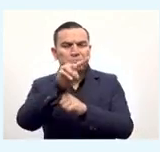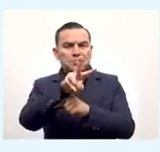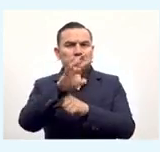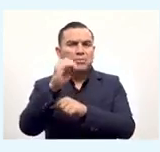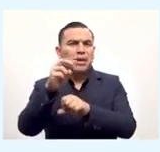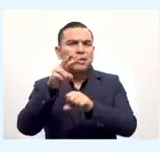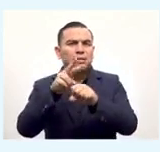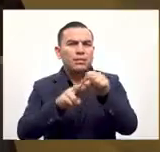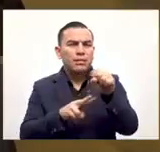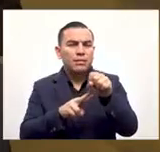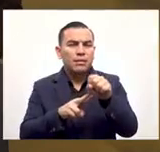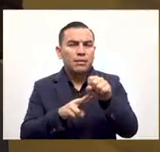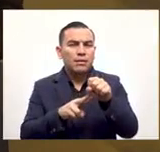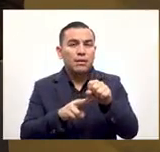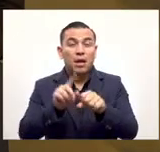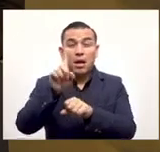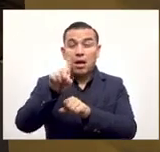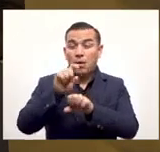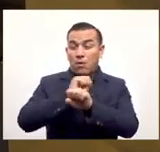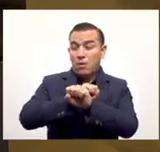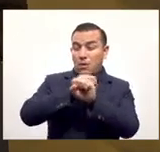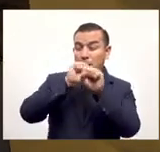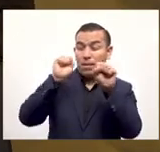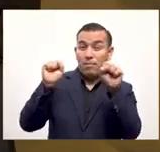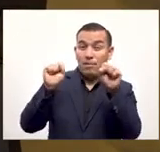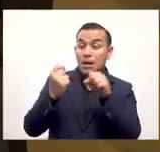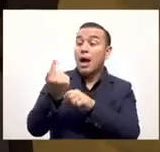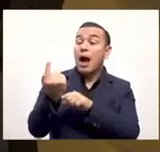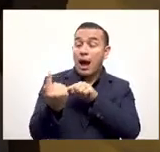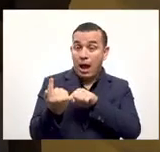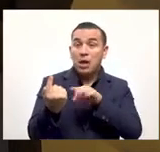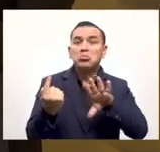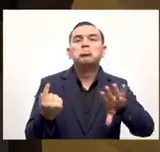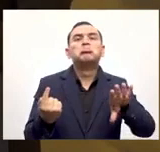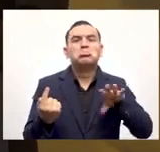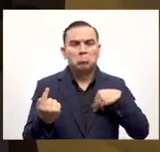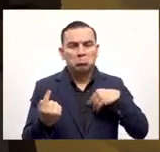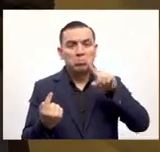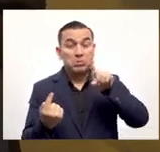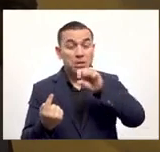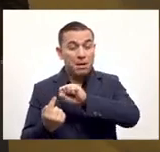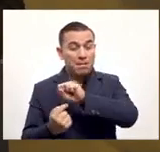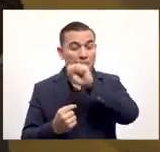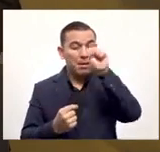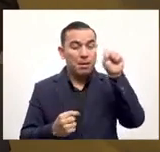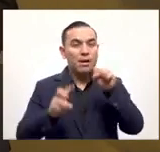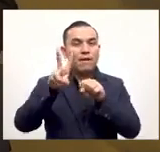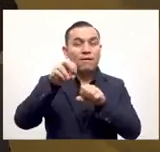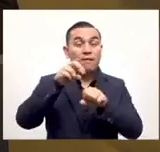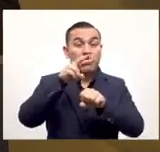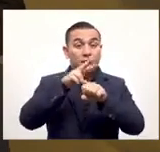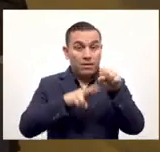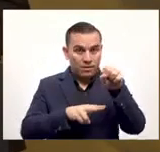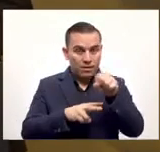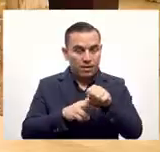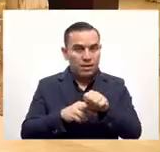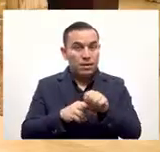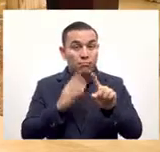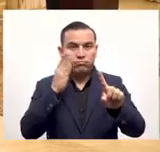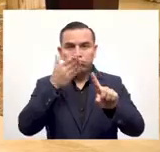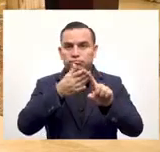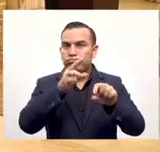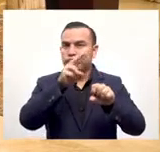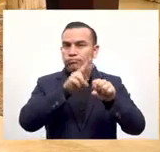20 dólares y se la envía a 1 de la mañana esta persona puede recibir a la 1 de la mañana los 20 dólares en dólares